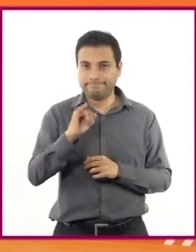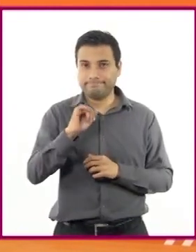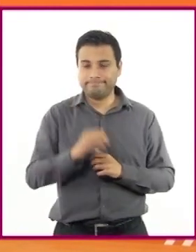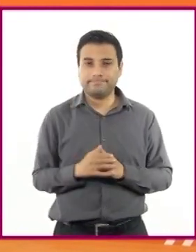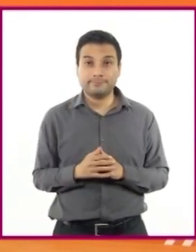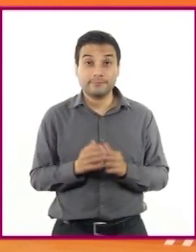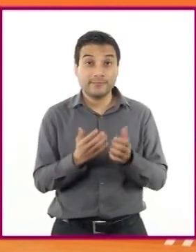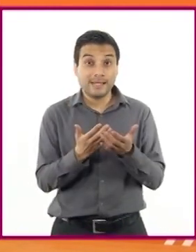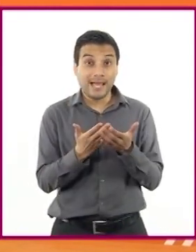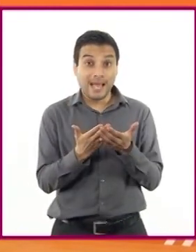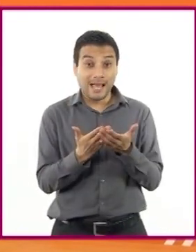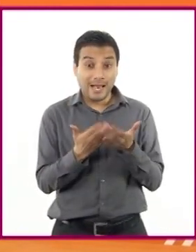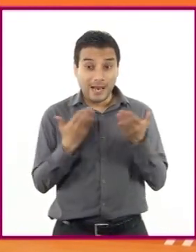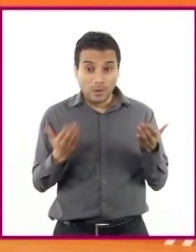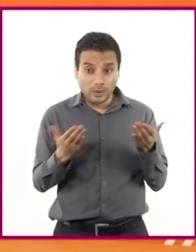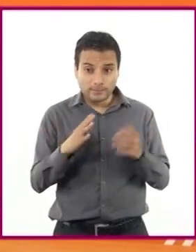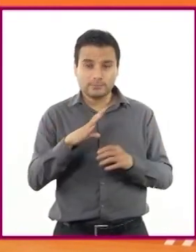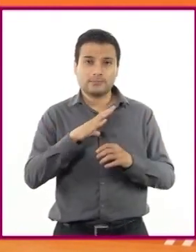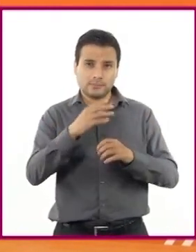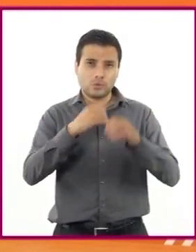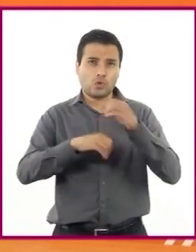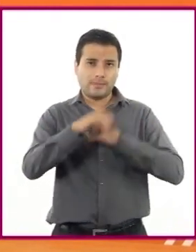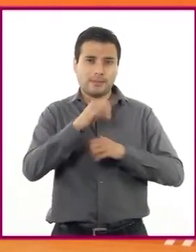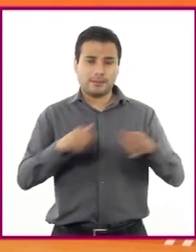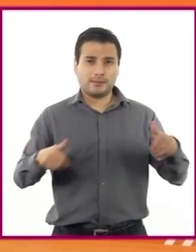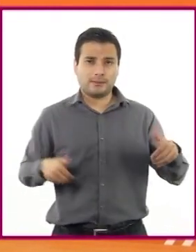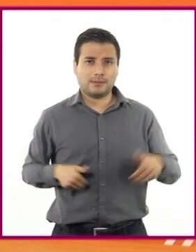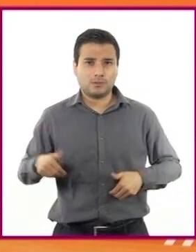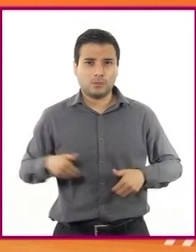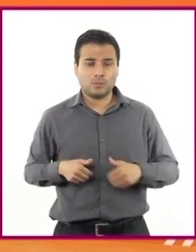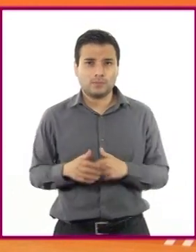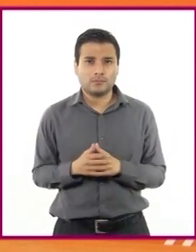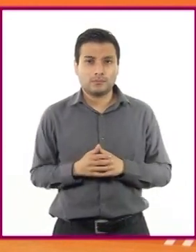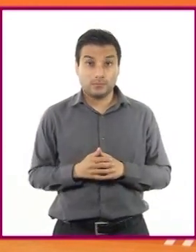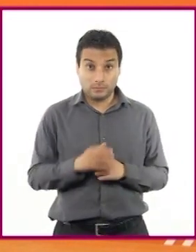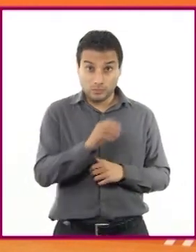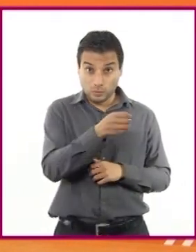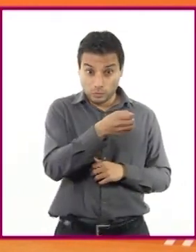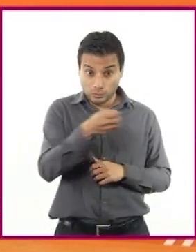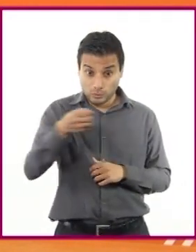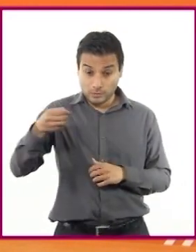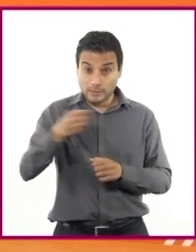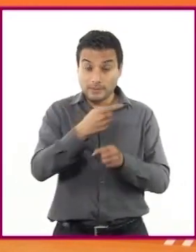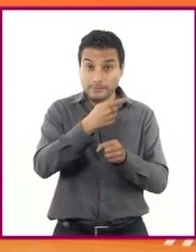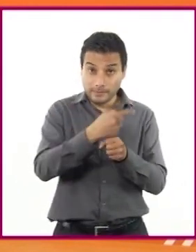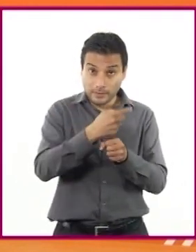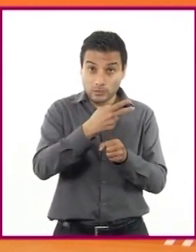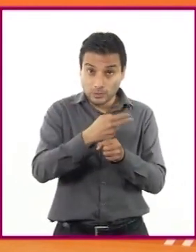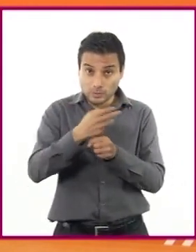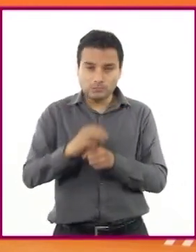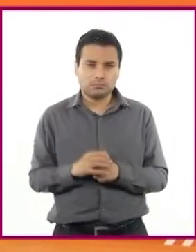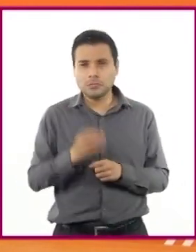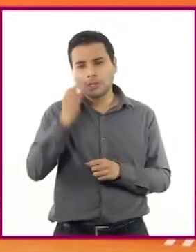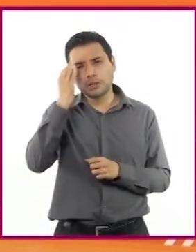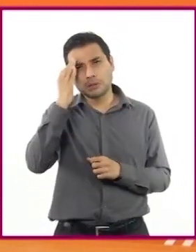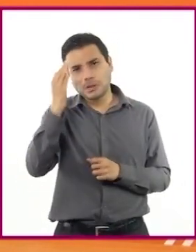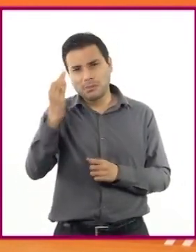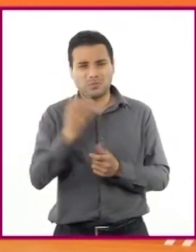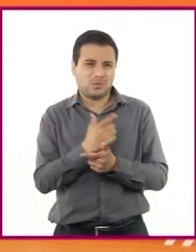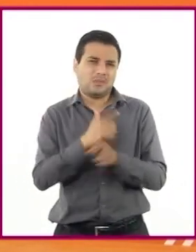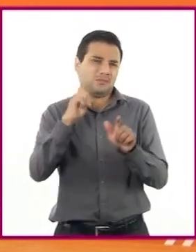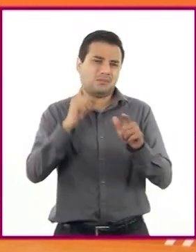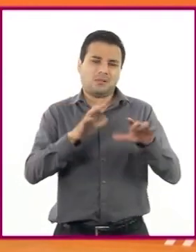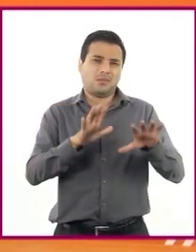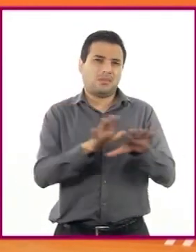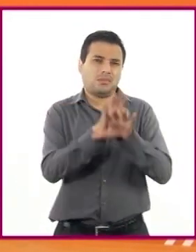Actualmente, vemos obras de teatro en las que no se sigue una secuencia lineal de los hechos. Se juega con el tiempo y el espacio.